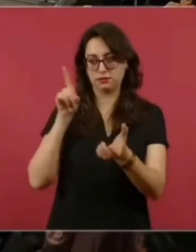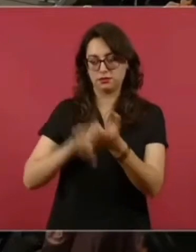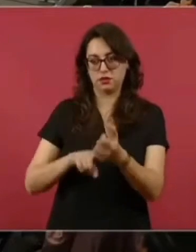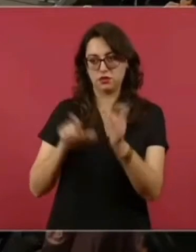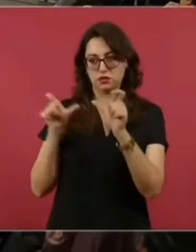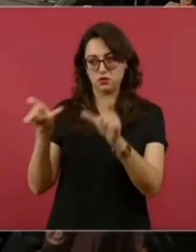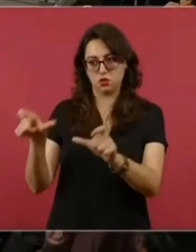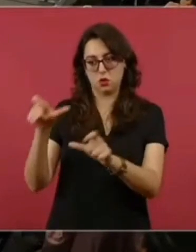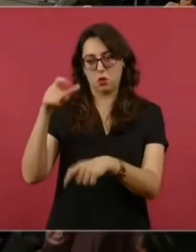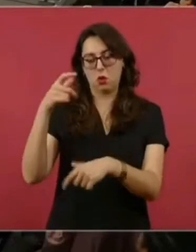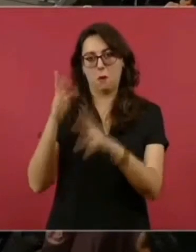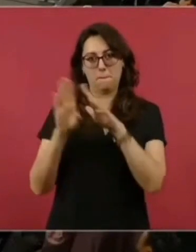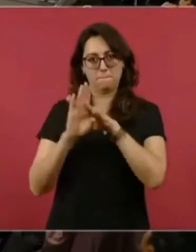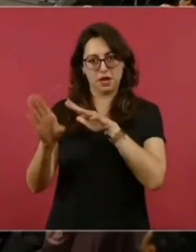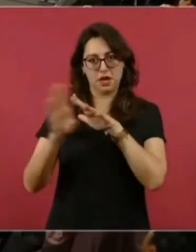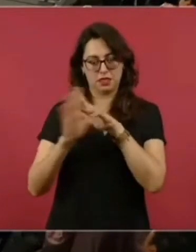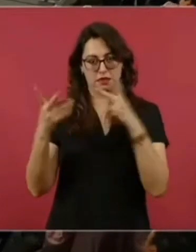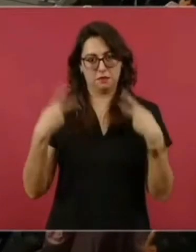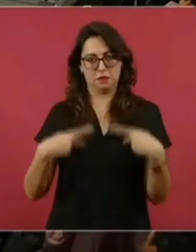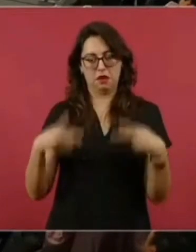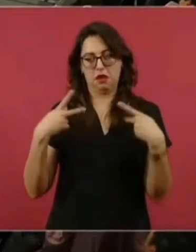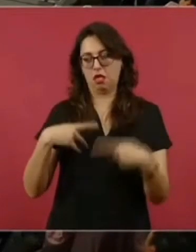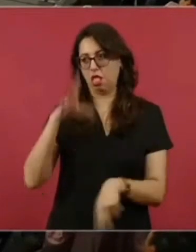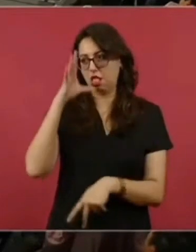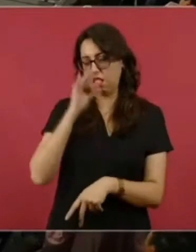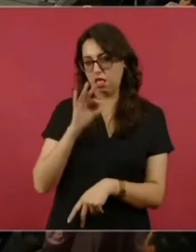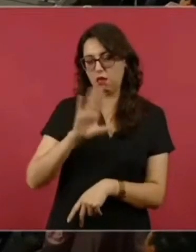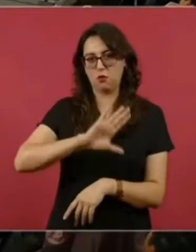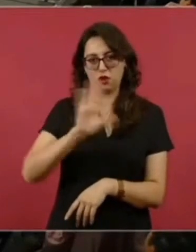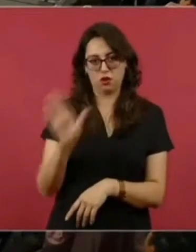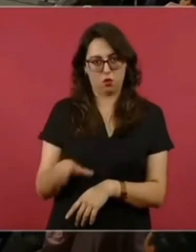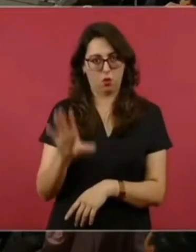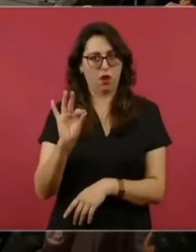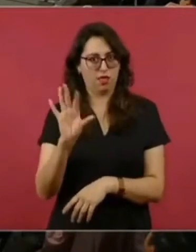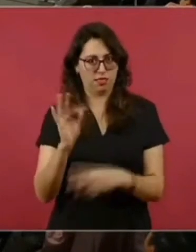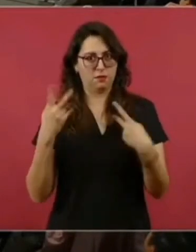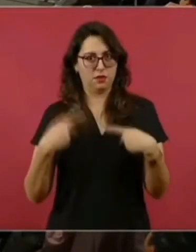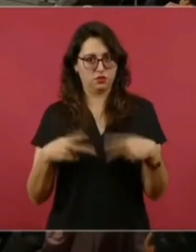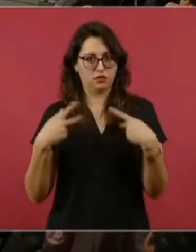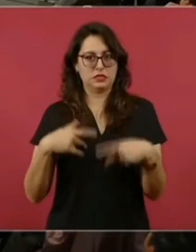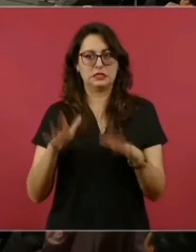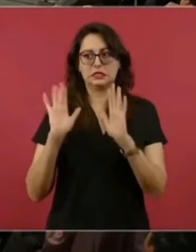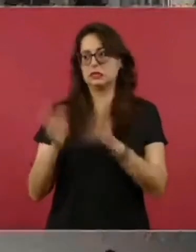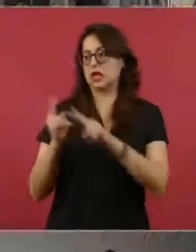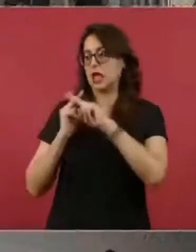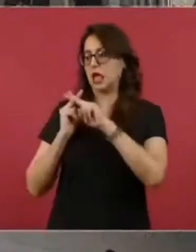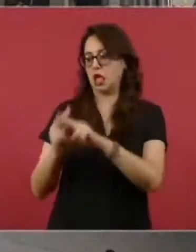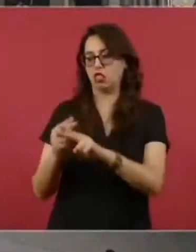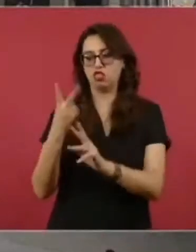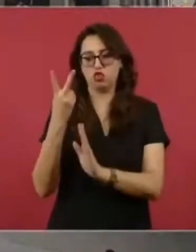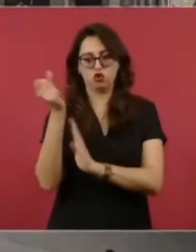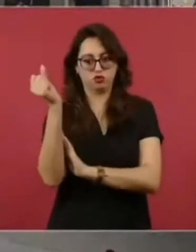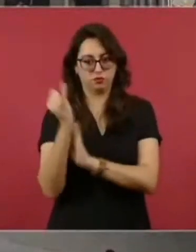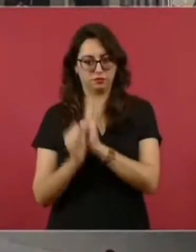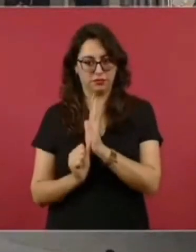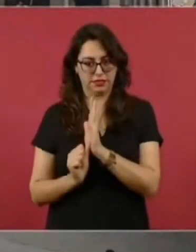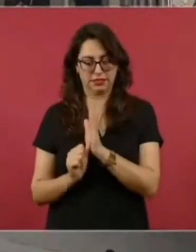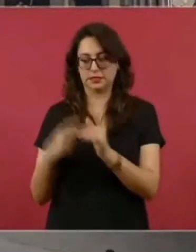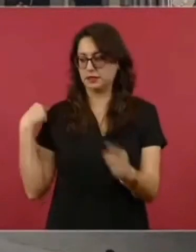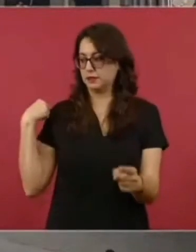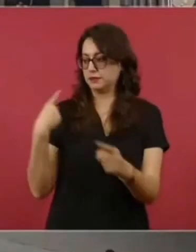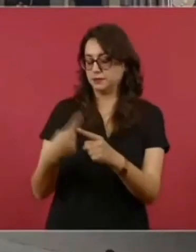realizado, que se van a hacer sobre esto? Y en este mismo tema, pregúntale su opinión. Se pidió por transparencia los vídeos de este incendio,